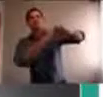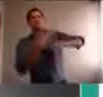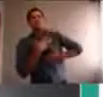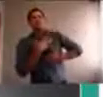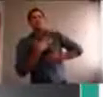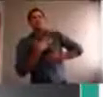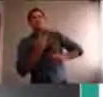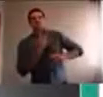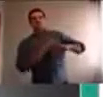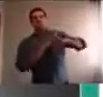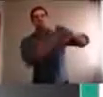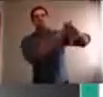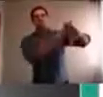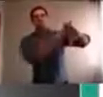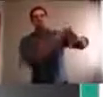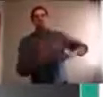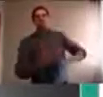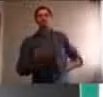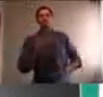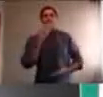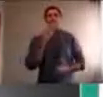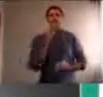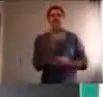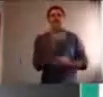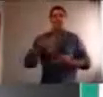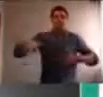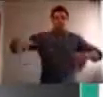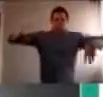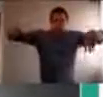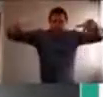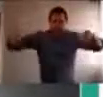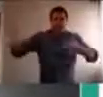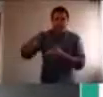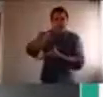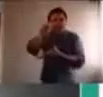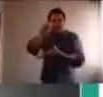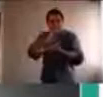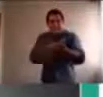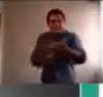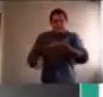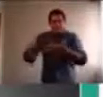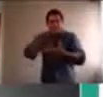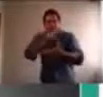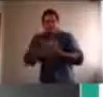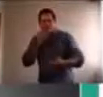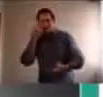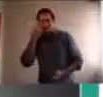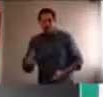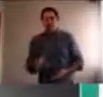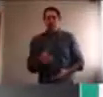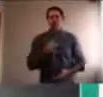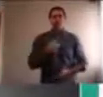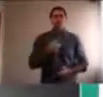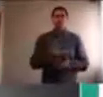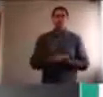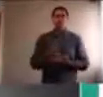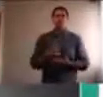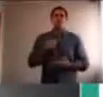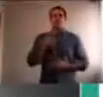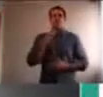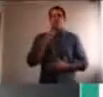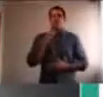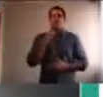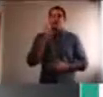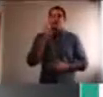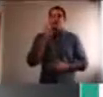dibujar monstruos, terribles, el comecocos, que son esos, yo justo tengo uno acá de casualidad, vieron ese que es